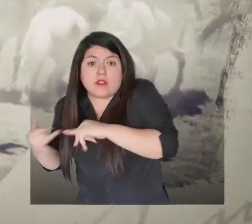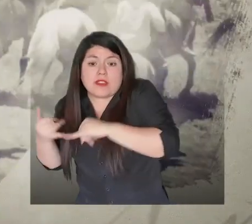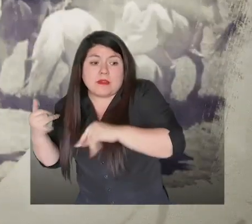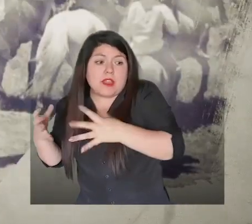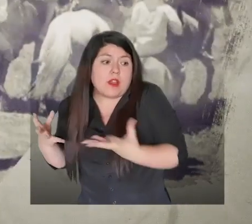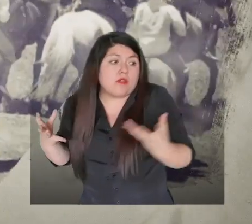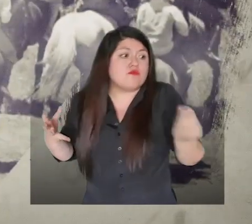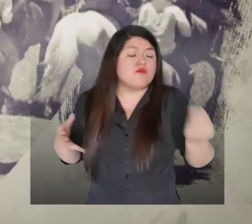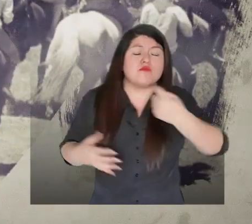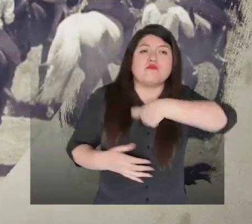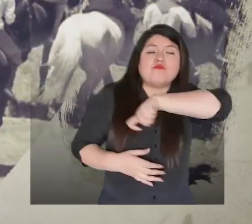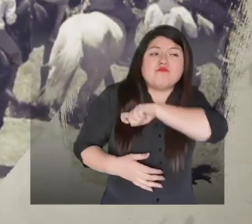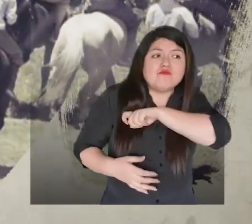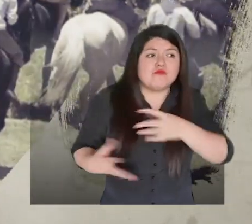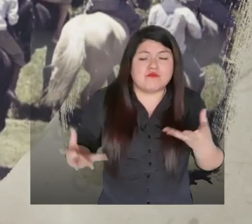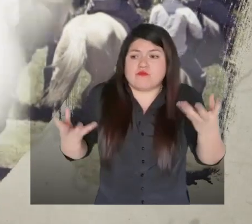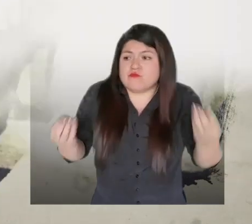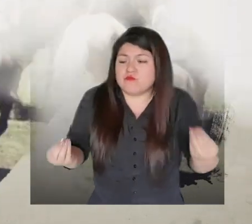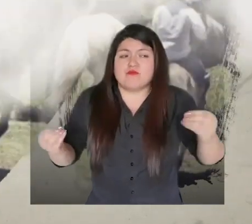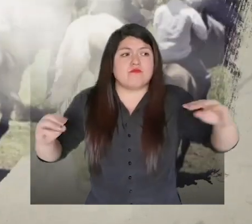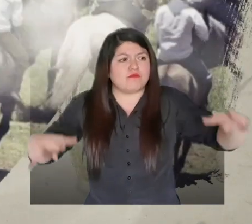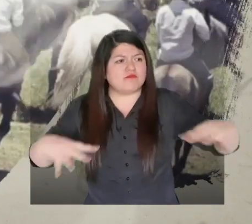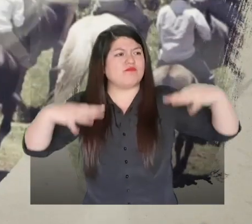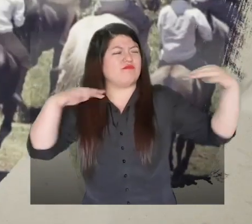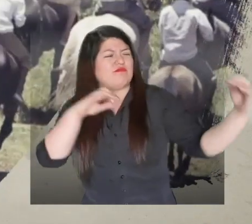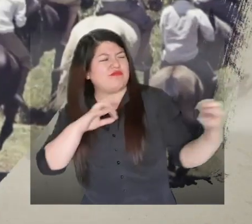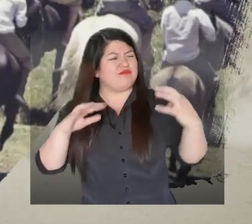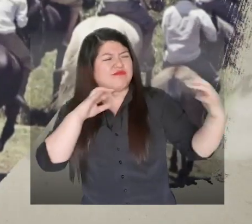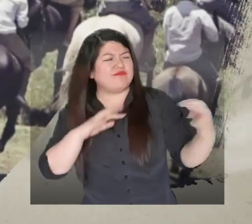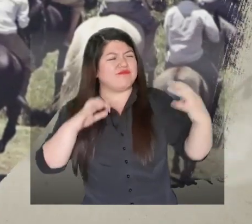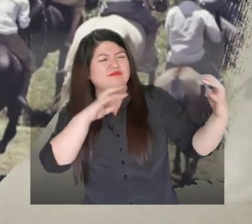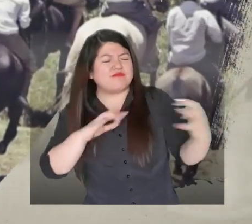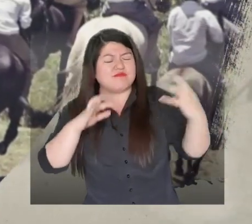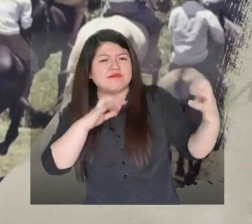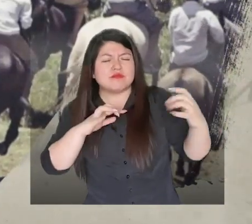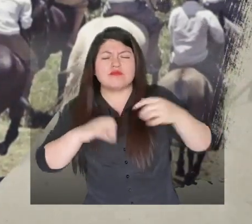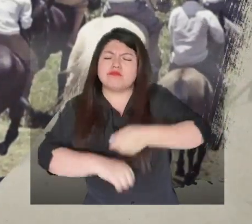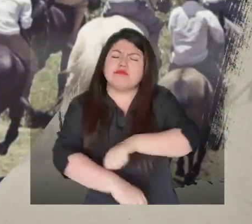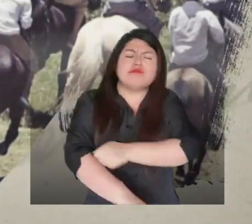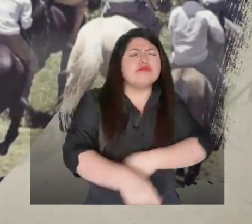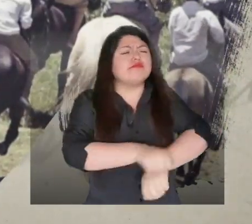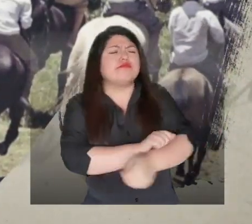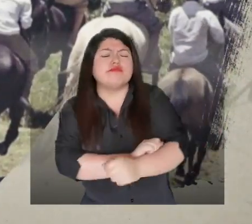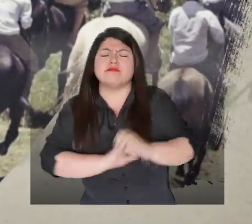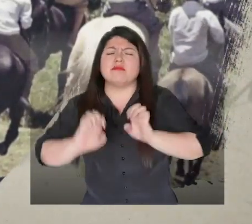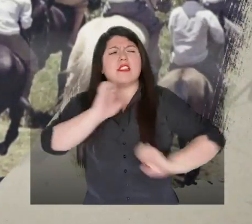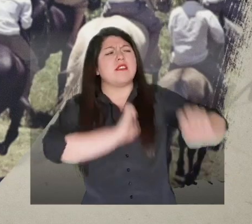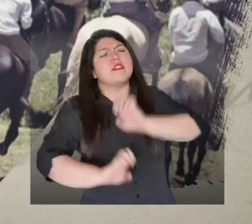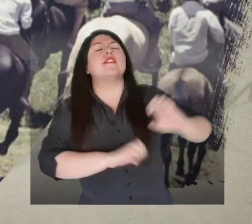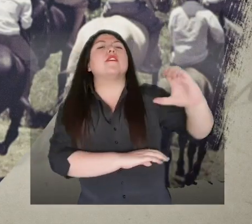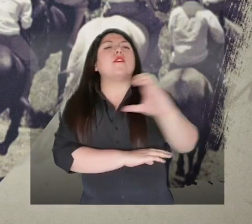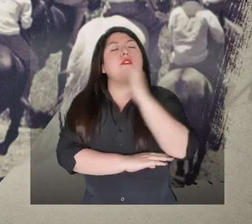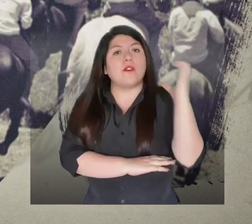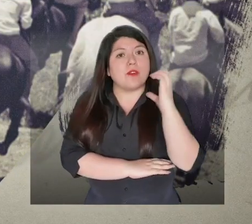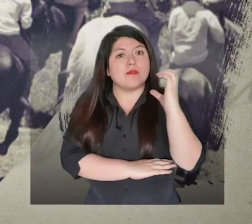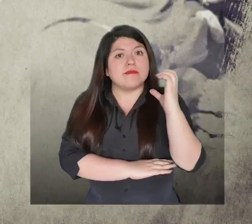Más de 2.500 guerreros criollos, mulatos, mestizos, zambos, indígenas y negros se armaron